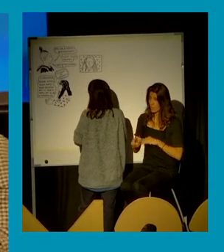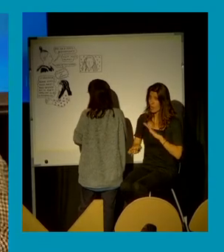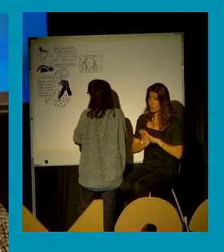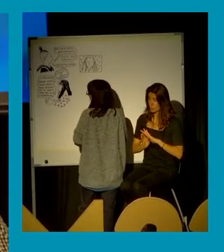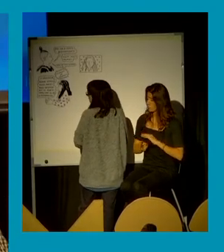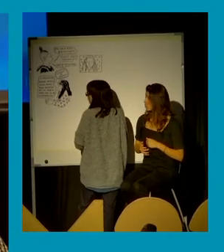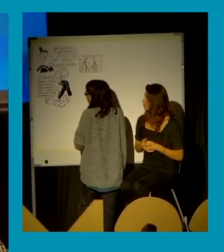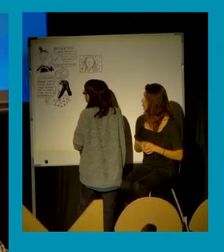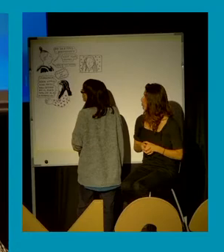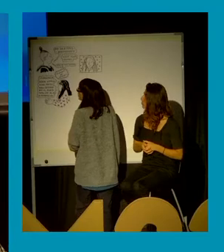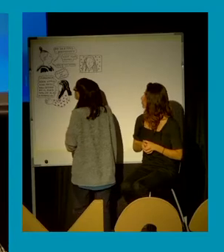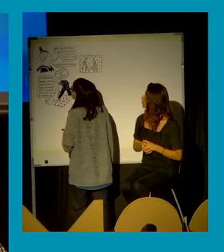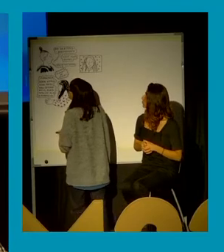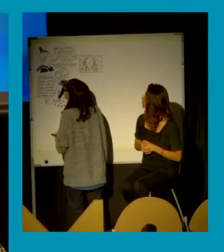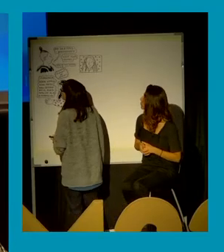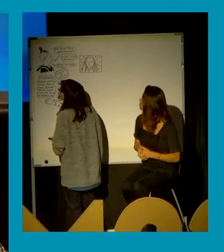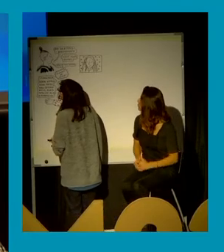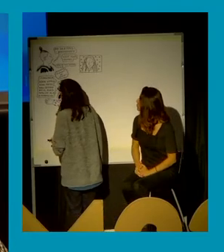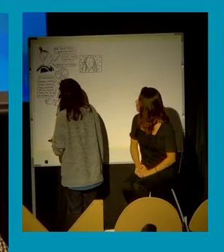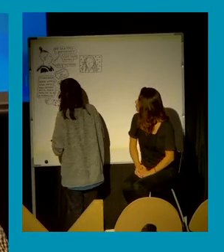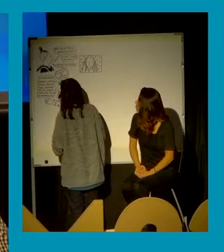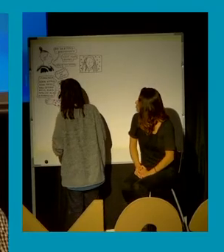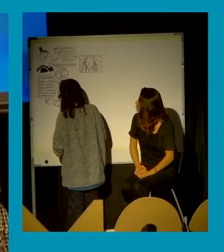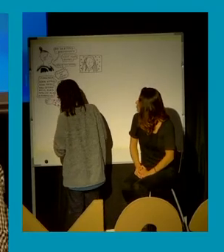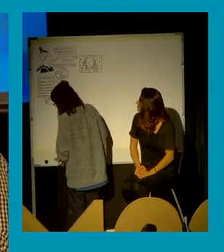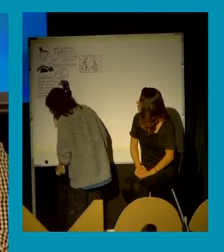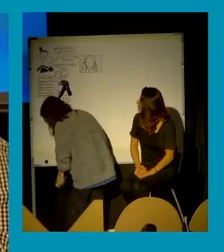¿esto la pasa allí? No, no está puesto allí.